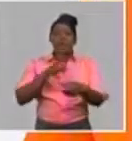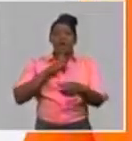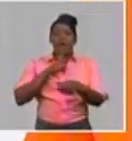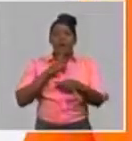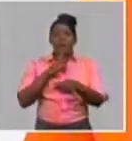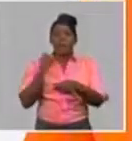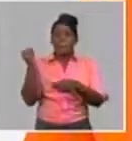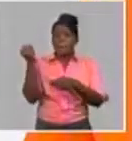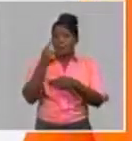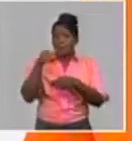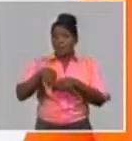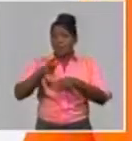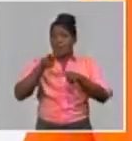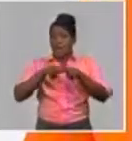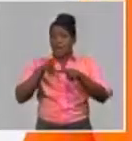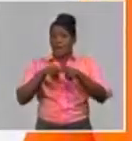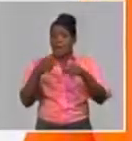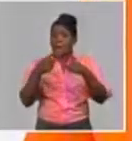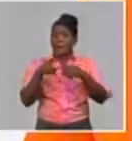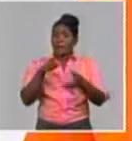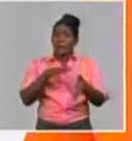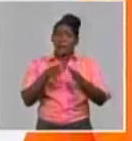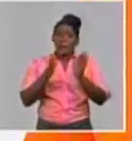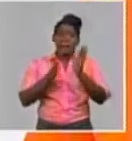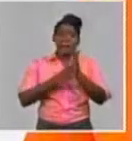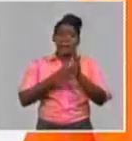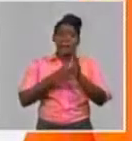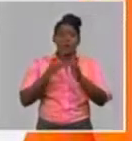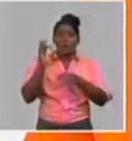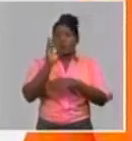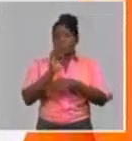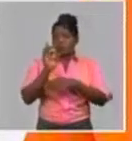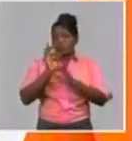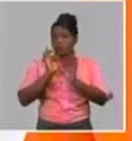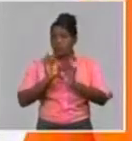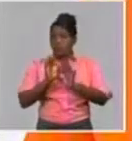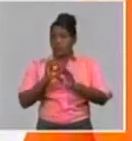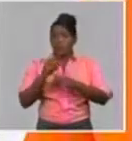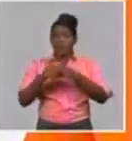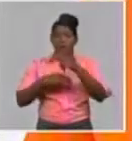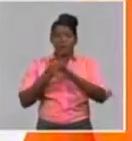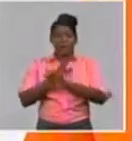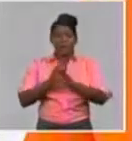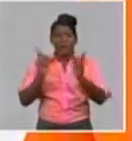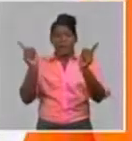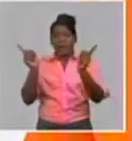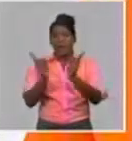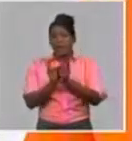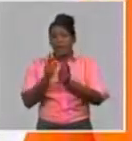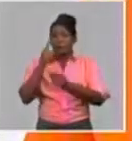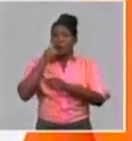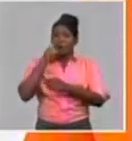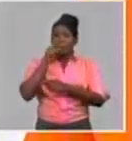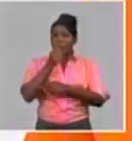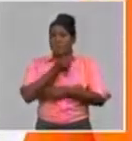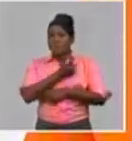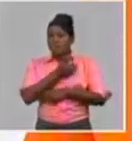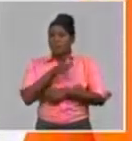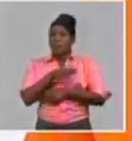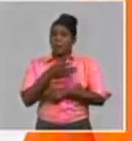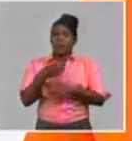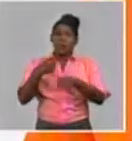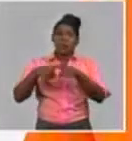solo en La Habana, debemos en el mes de octubre ya tenerlo en Varadero, en noviembre y diciembre ya tenerlo en